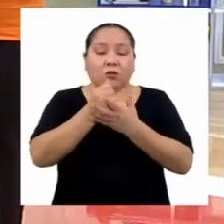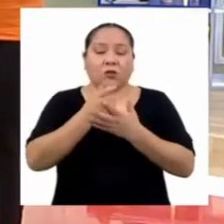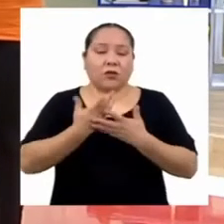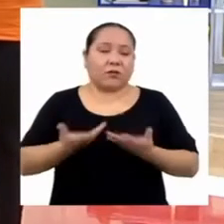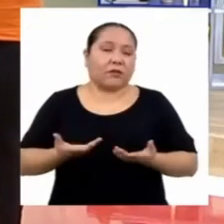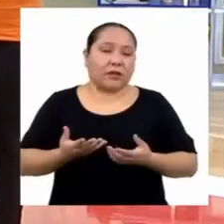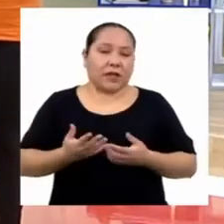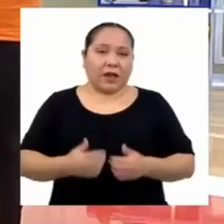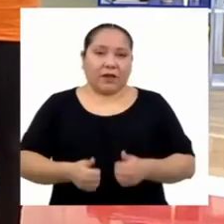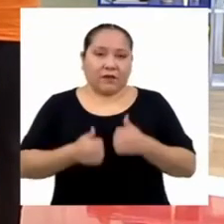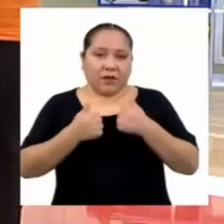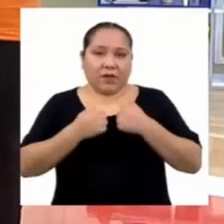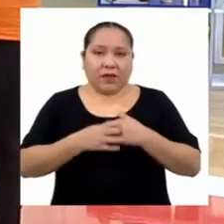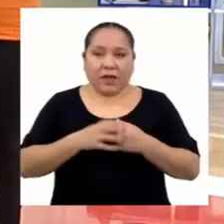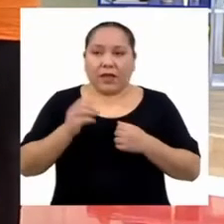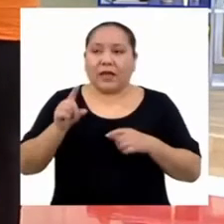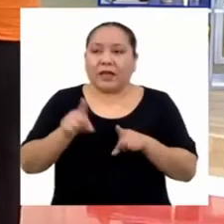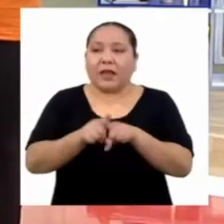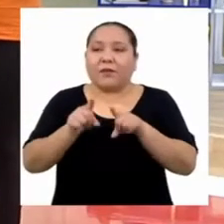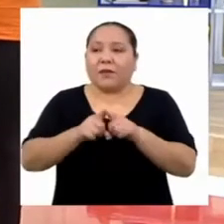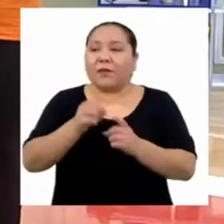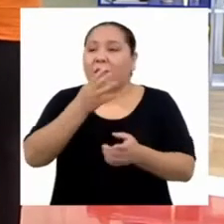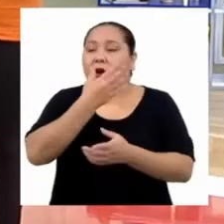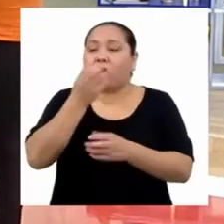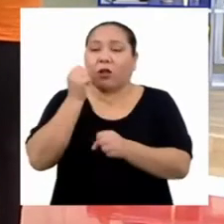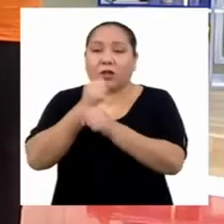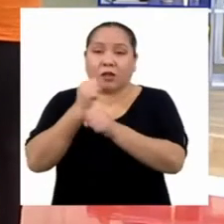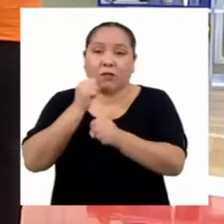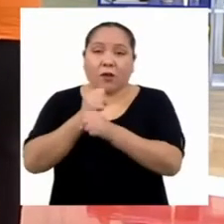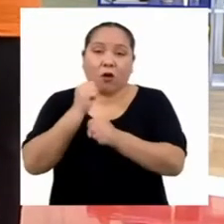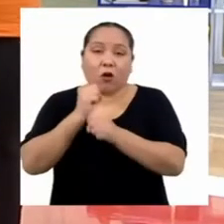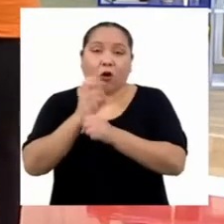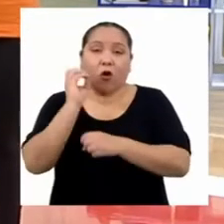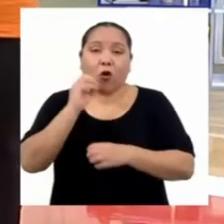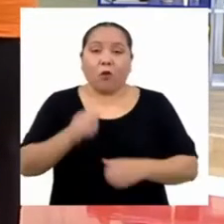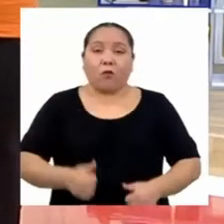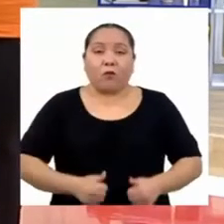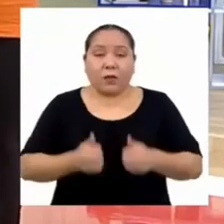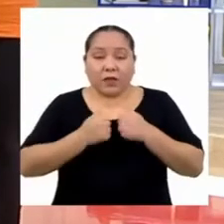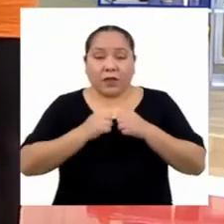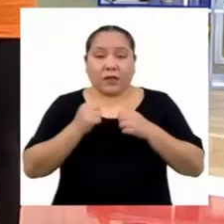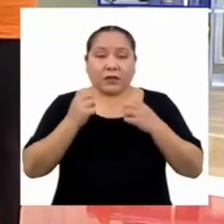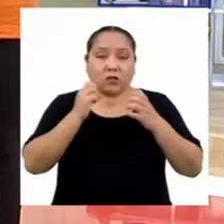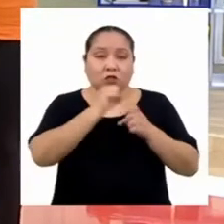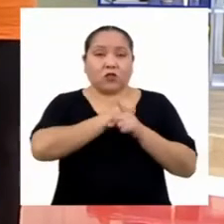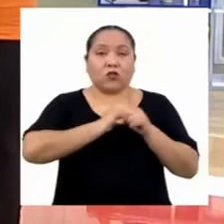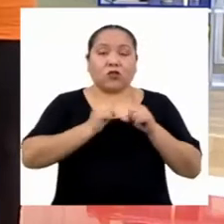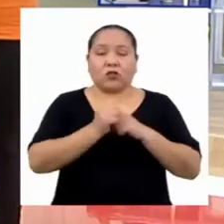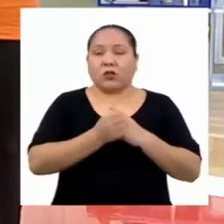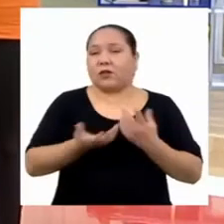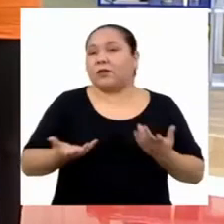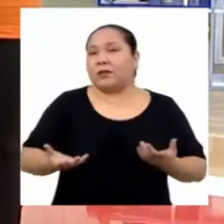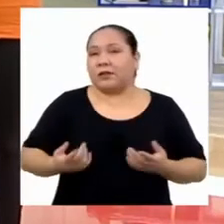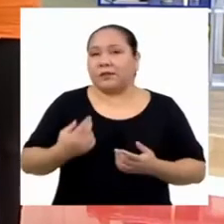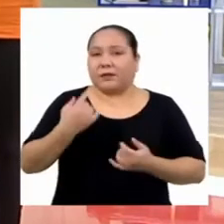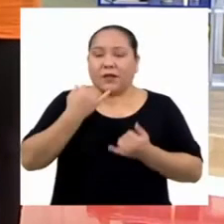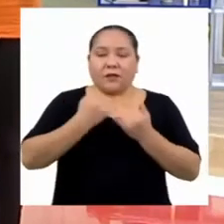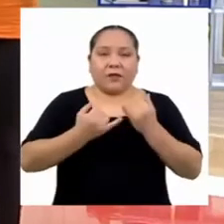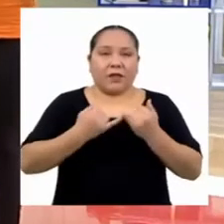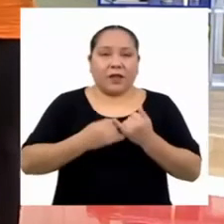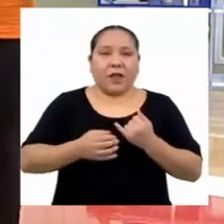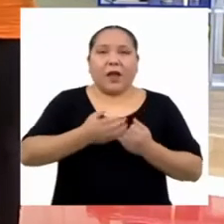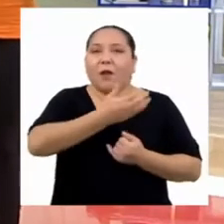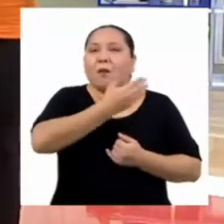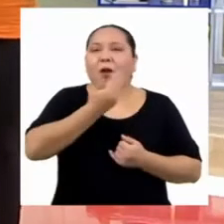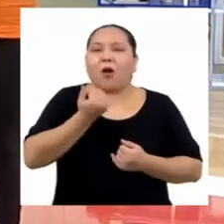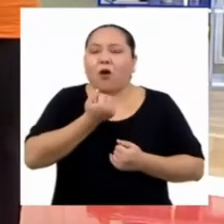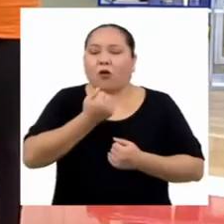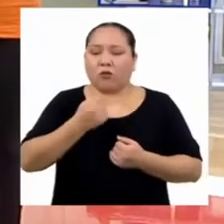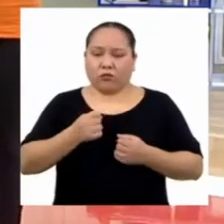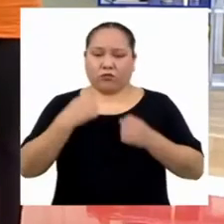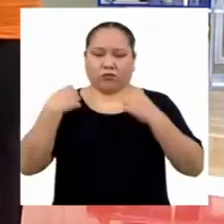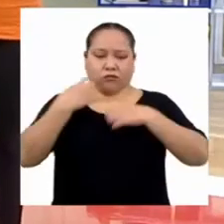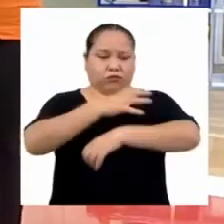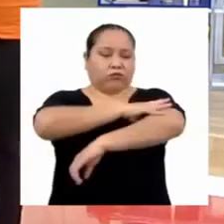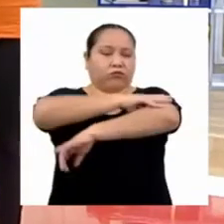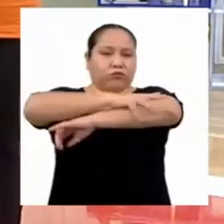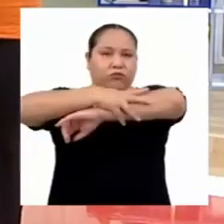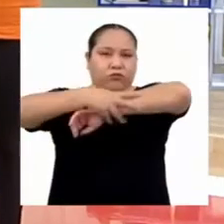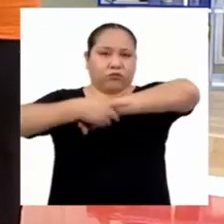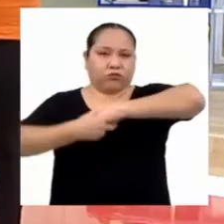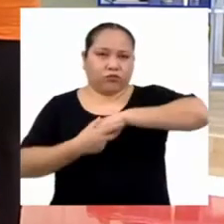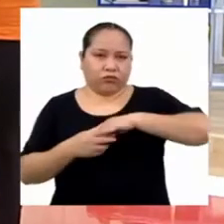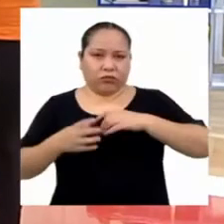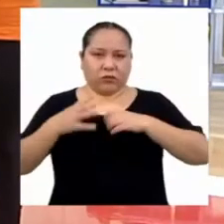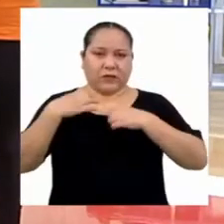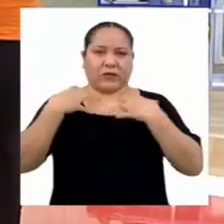y actividades sociales. Finalmente, ¿qué mejor para robustecer músculos y mantener sanos los huesos que tenerlos